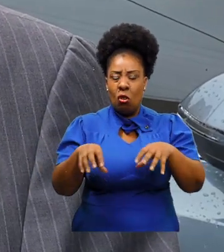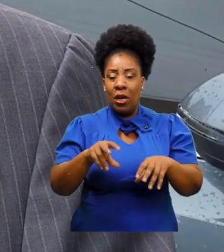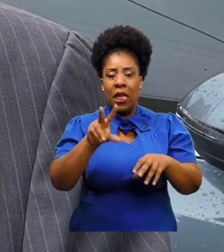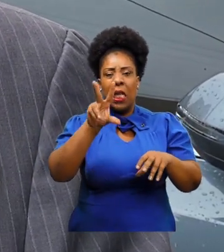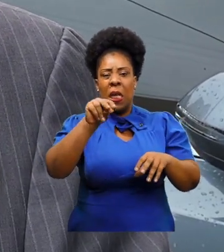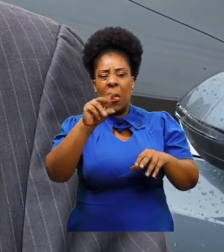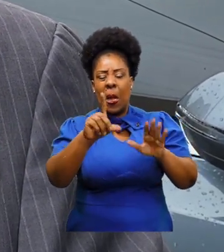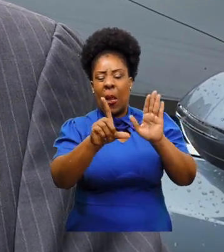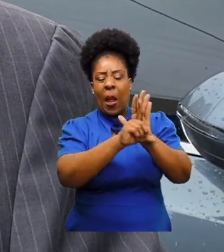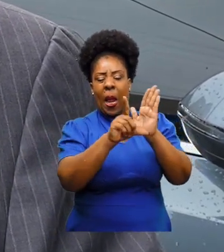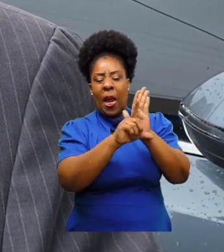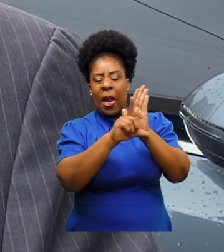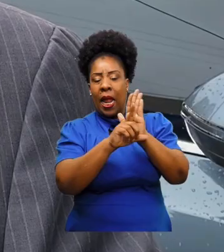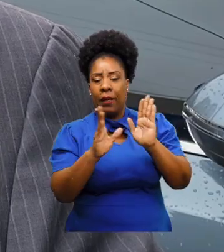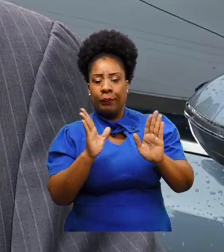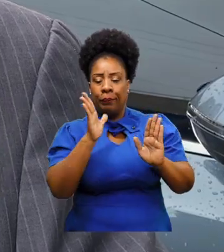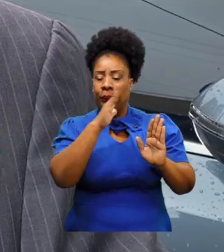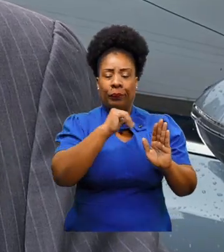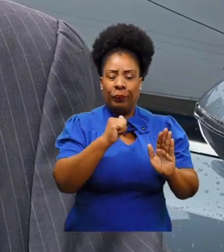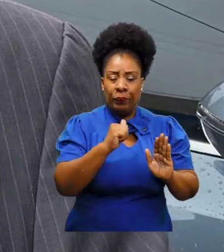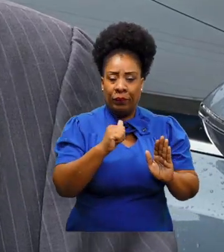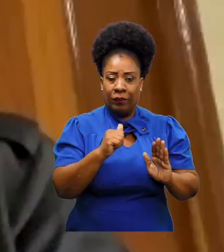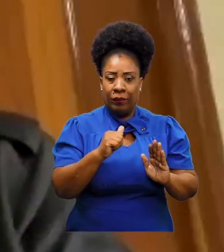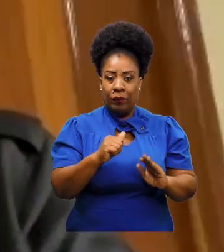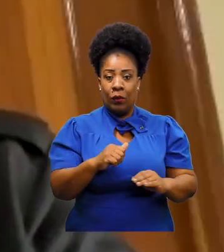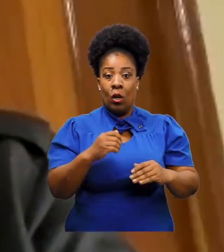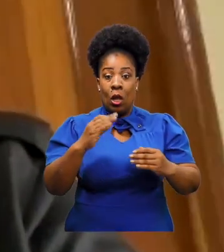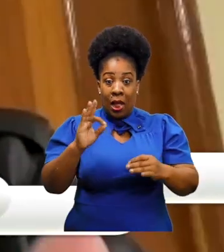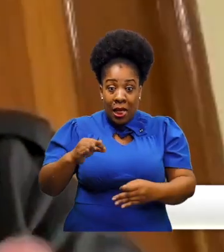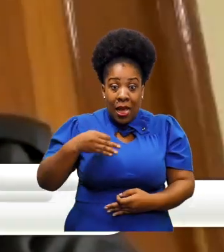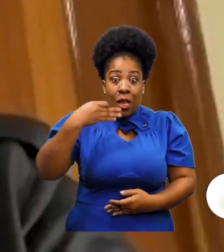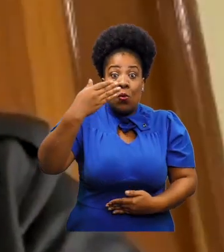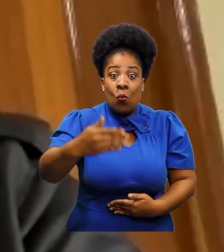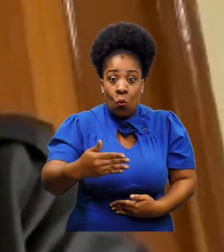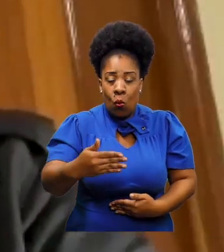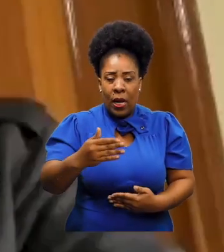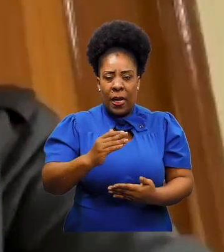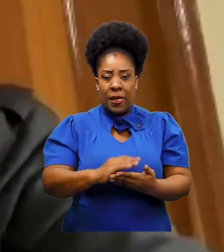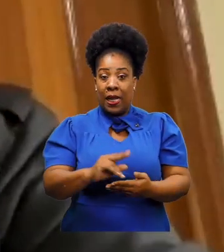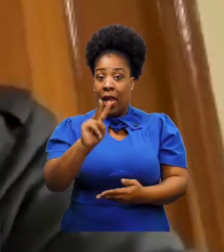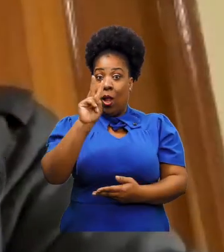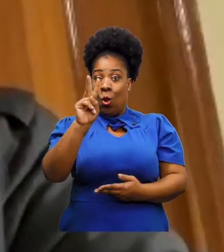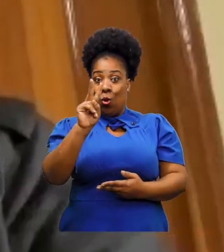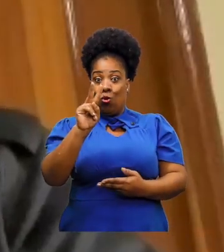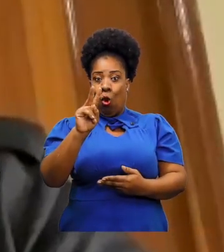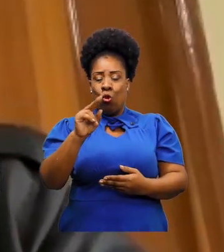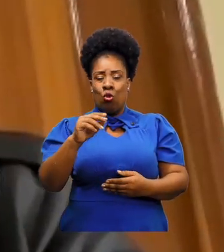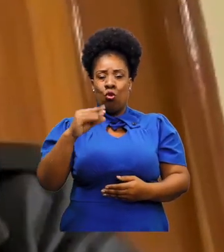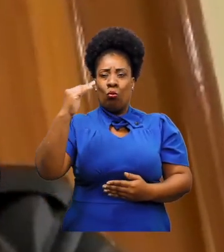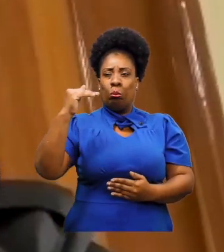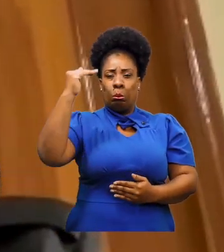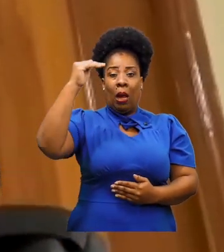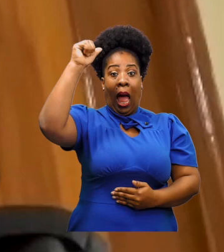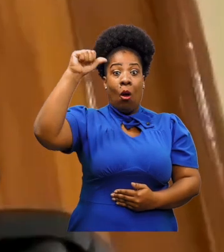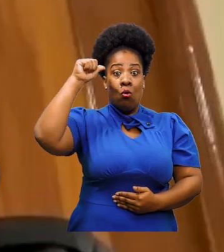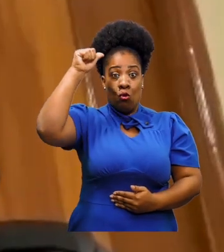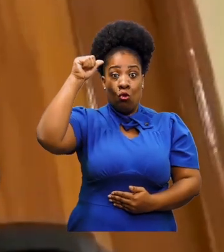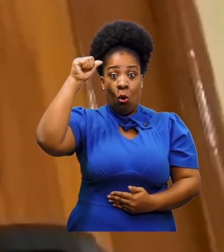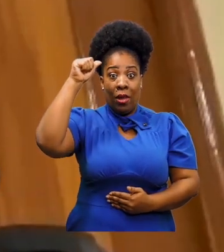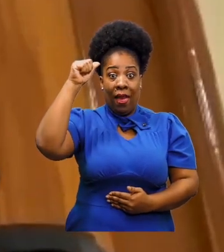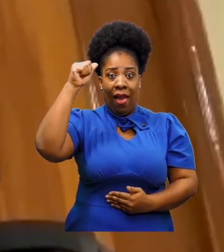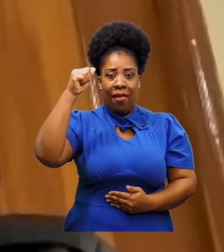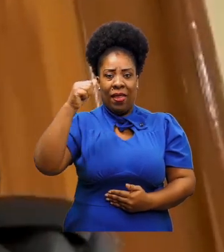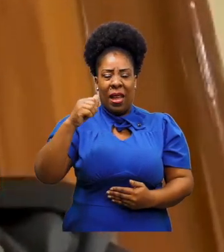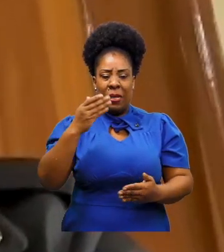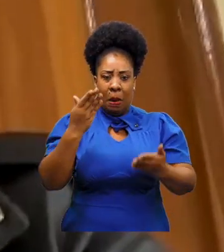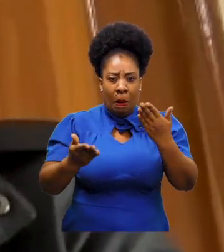inconstitucionalidad que han sido presentadas ante la Corte Suprema de Justicia. Luego de que los dos procuradores se pronuncian en